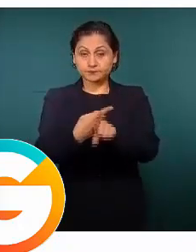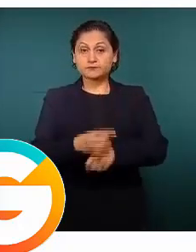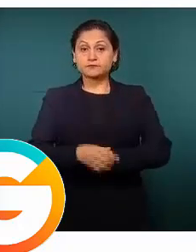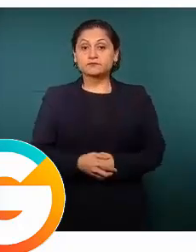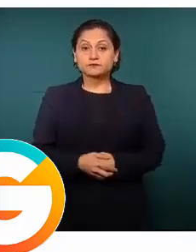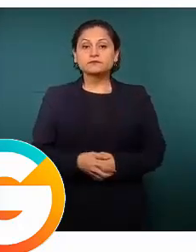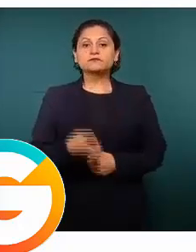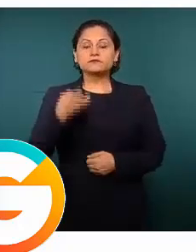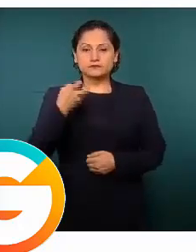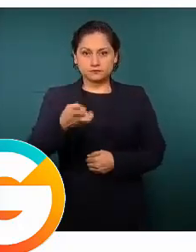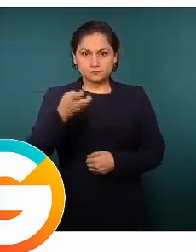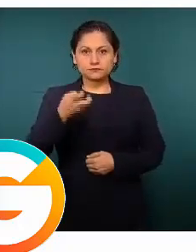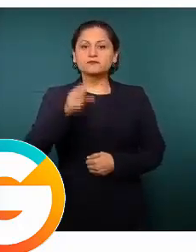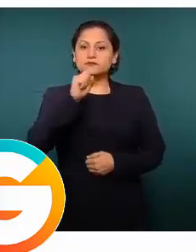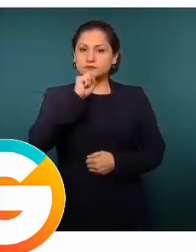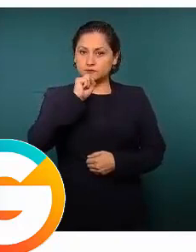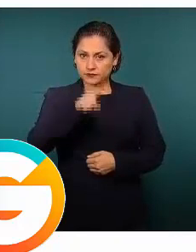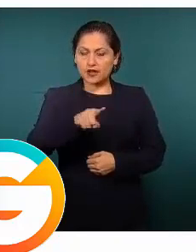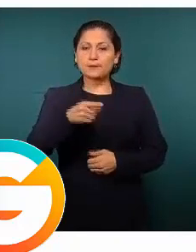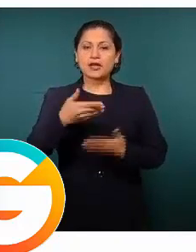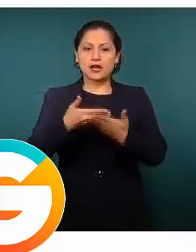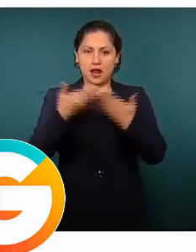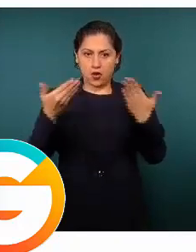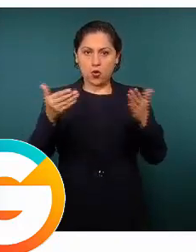otro de los delitos también a la baja,